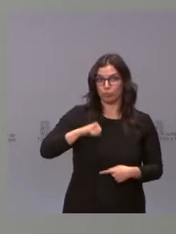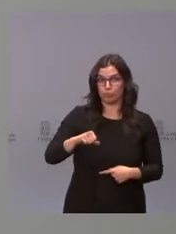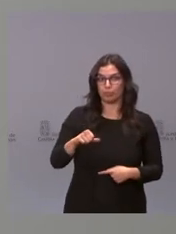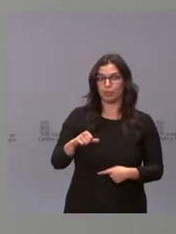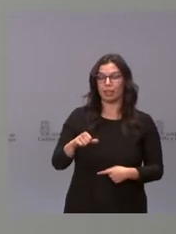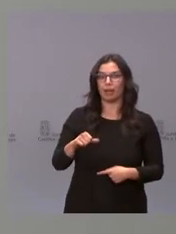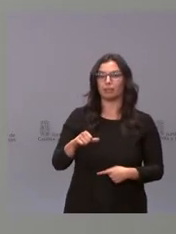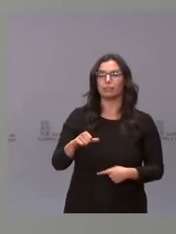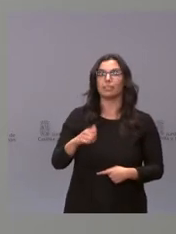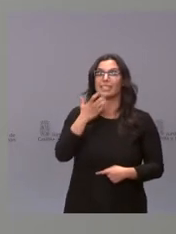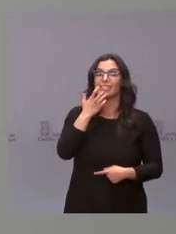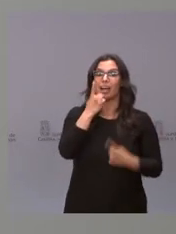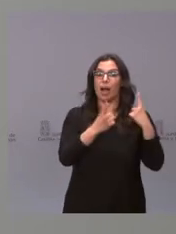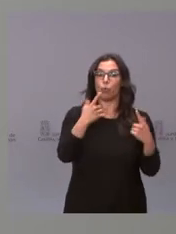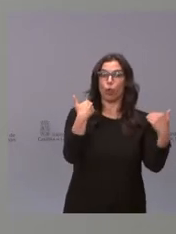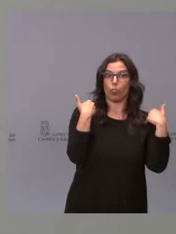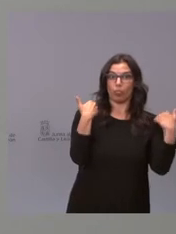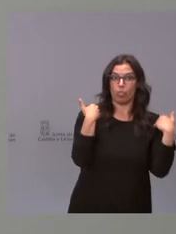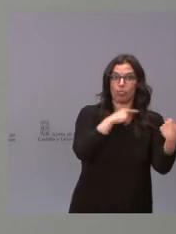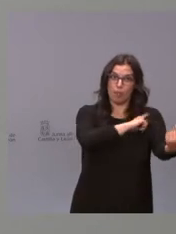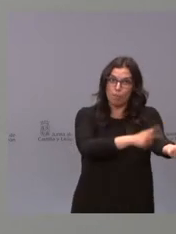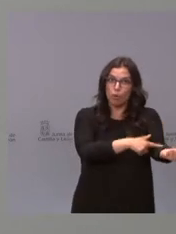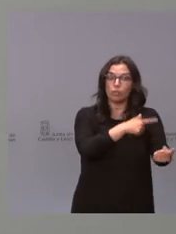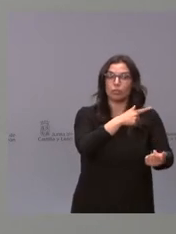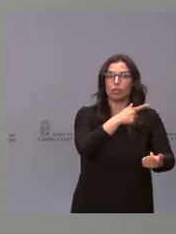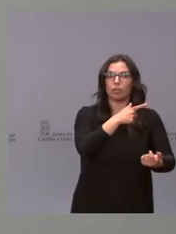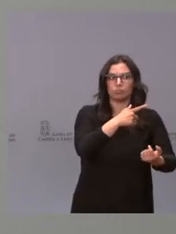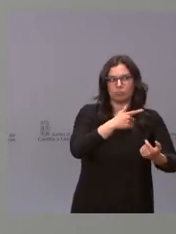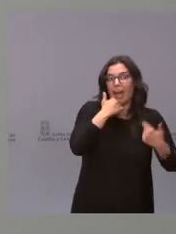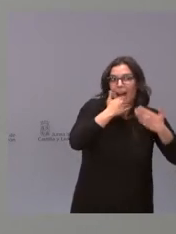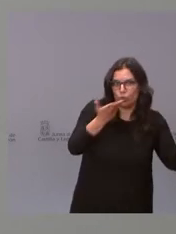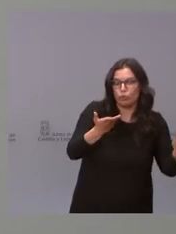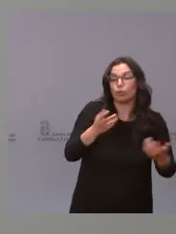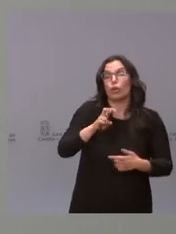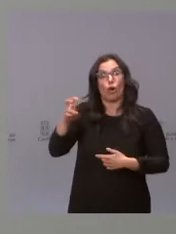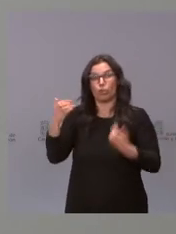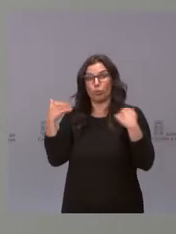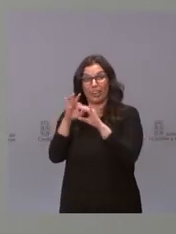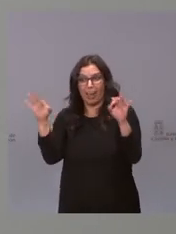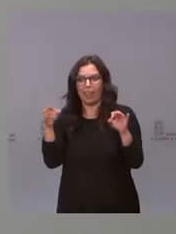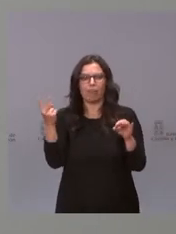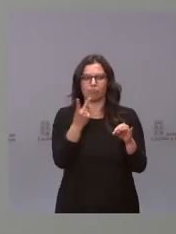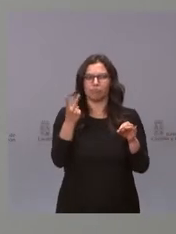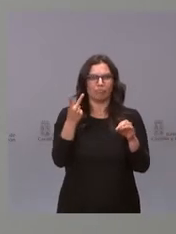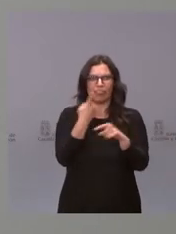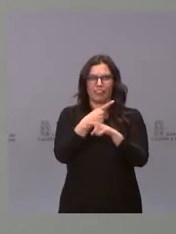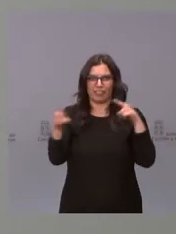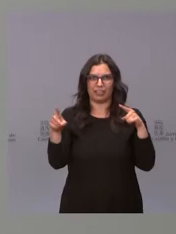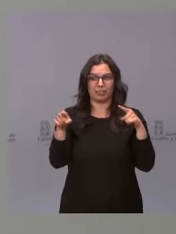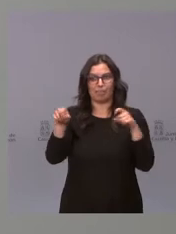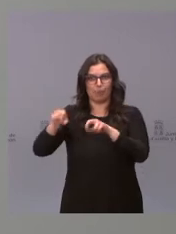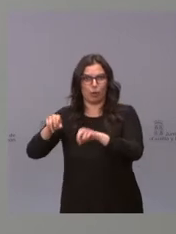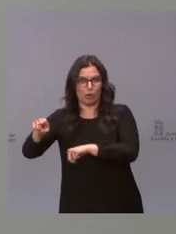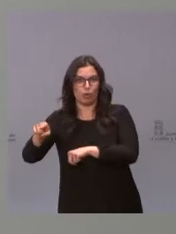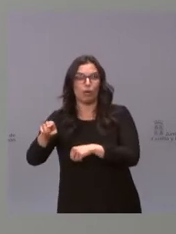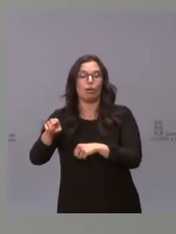evolución entre los que hacían ejercicio, fuera donde fuera, frente a los que no hacían ejercicio. Por lo tanto, esto